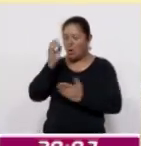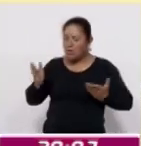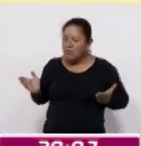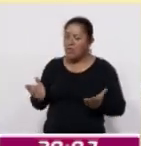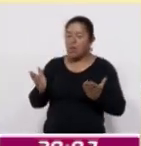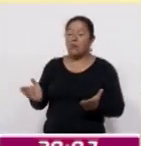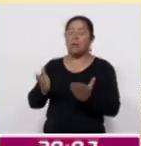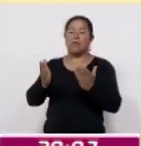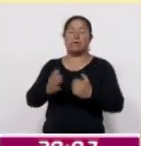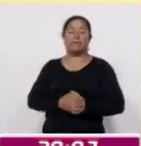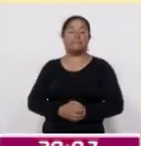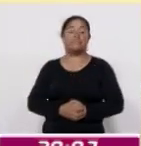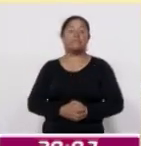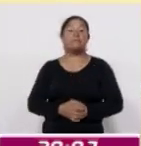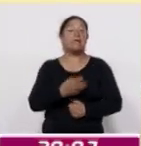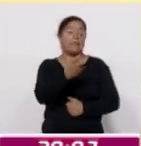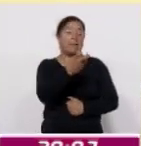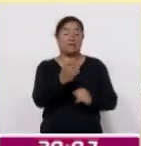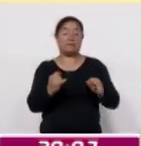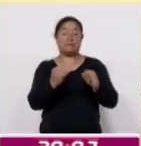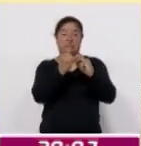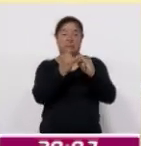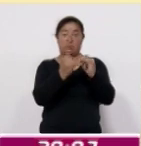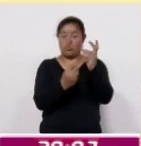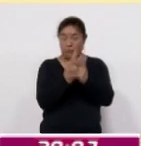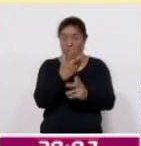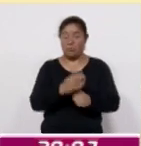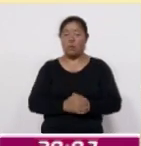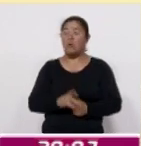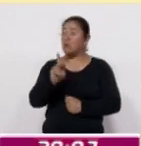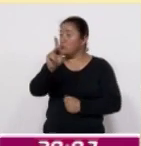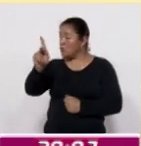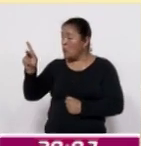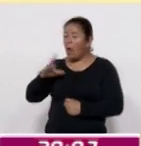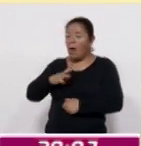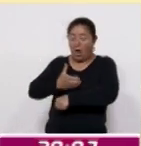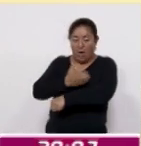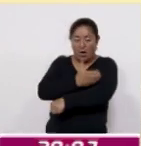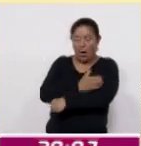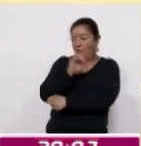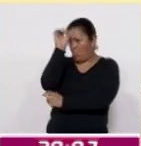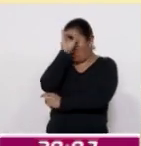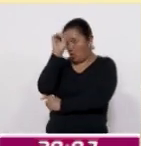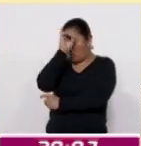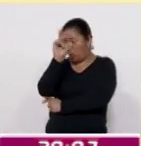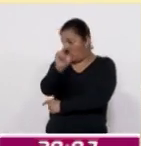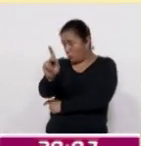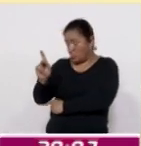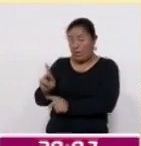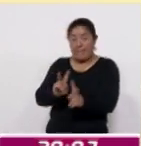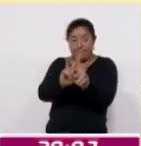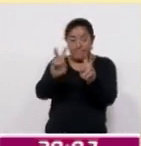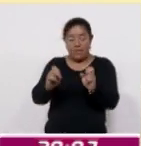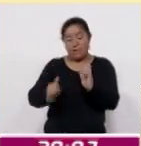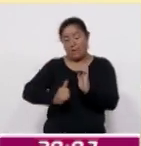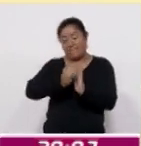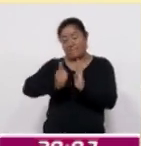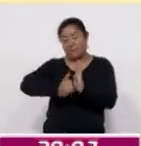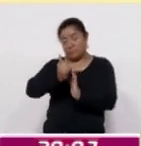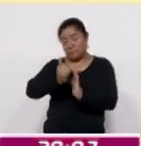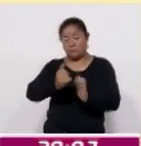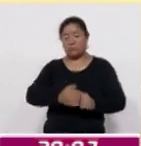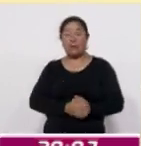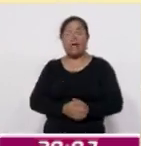A través de este instituto recibirán acompañamiento y orientación en materia de infraestructura,